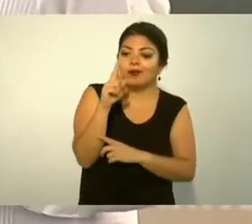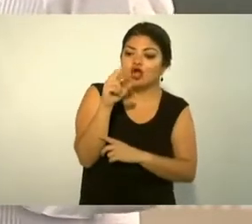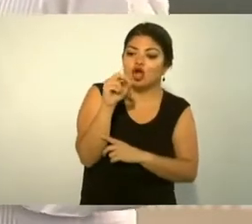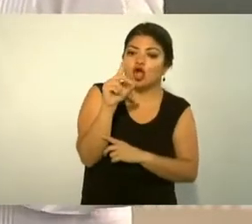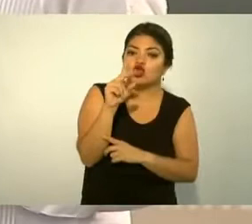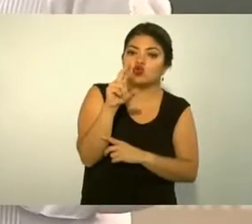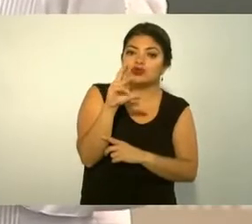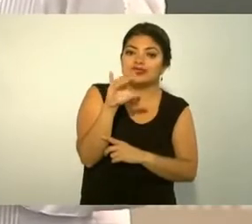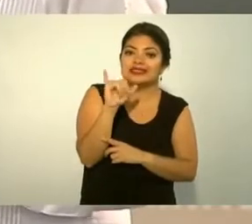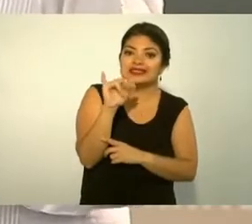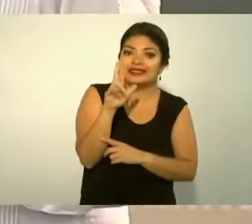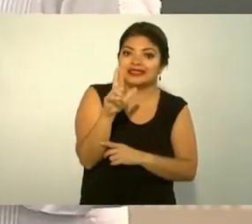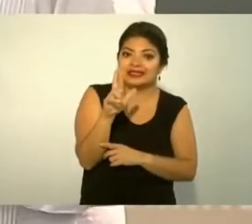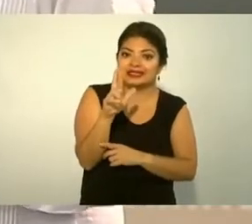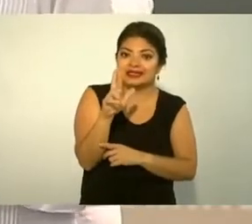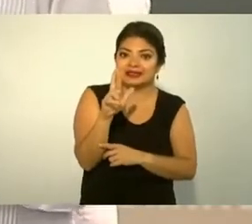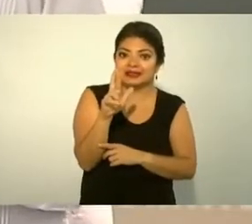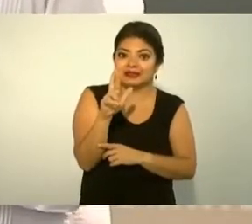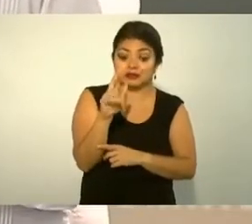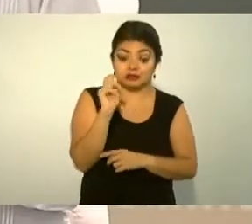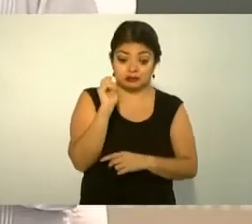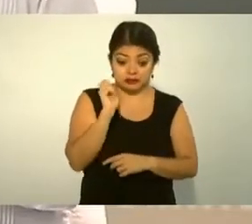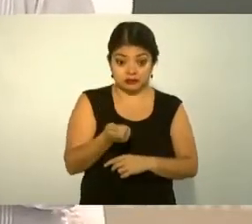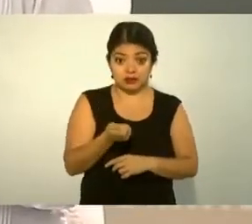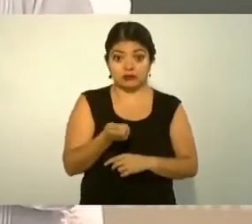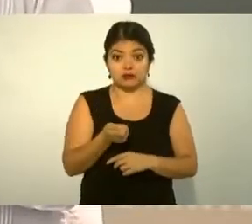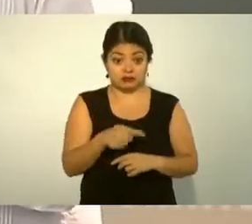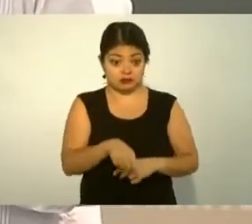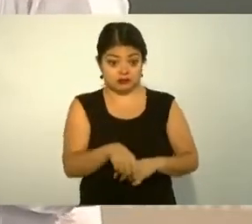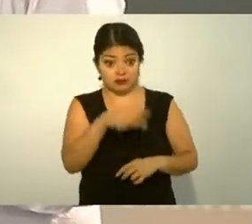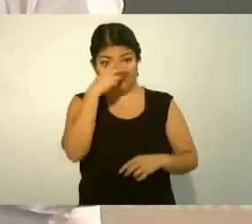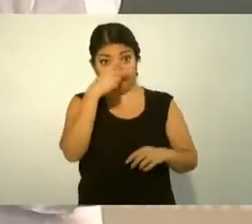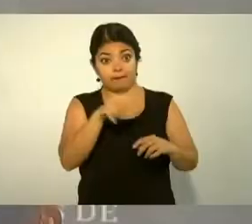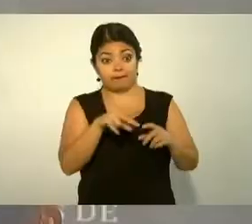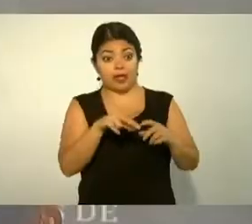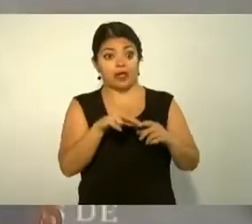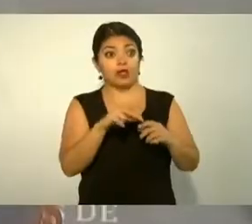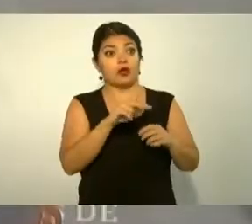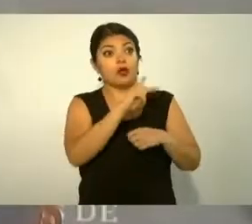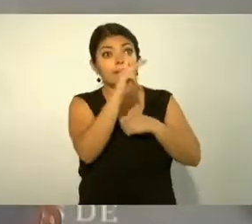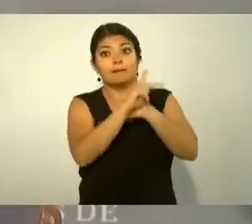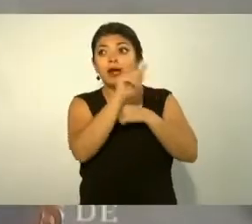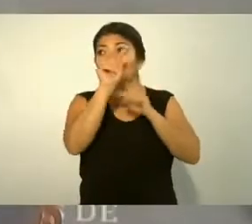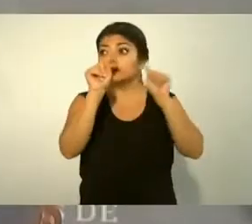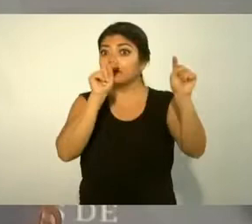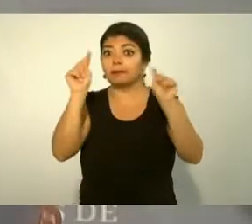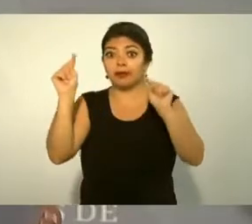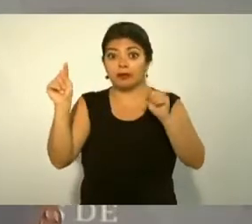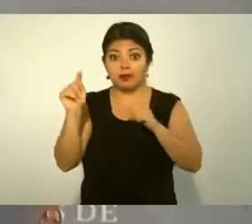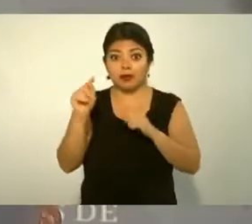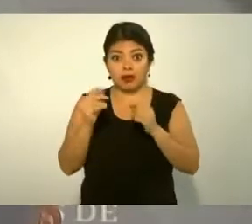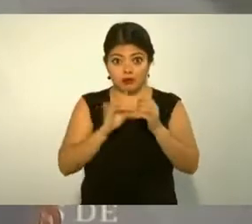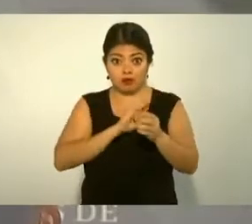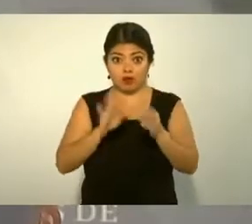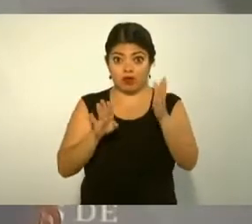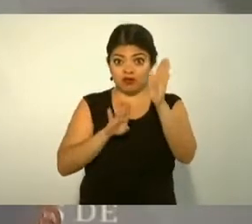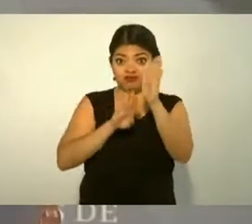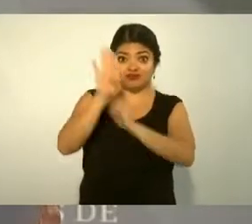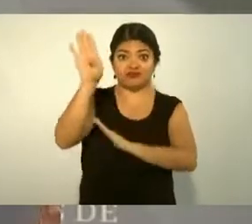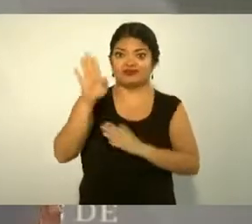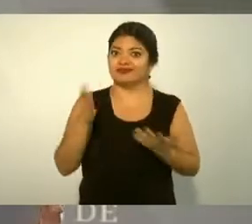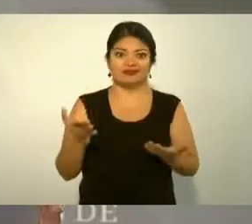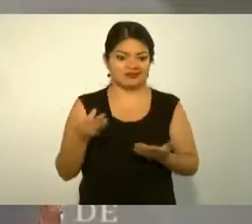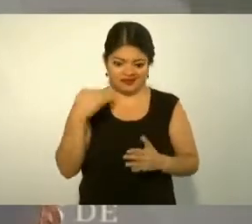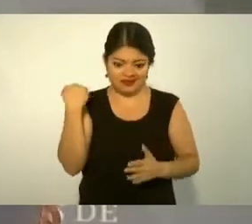no progresan no salen adelante si no producen hay la otra